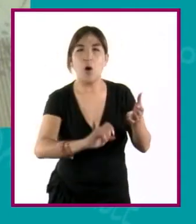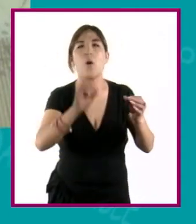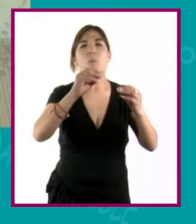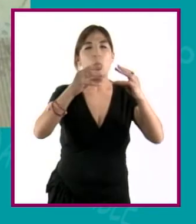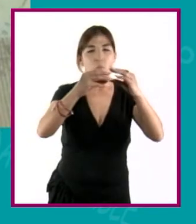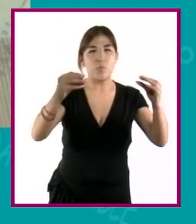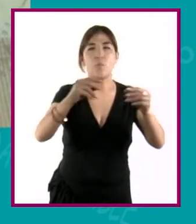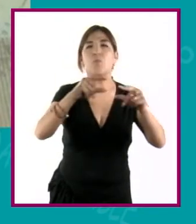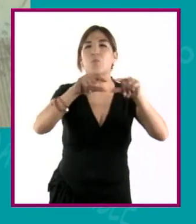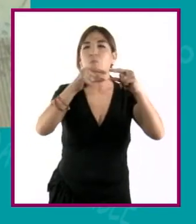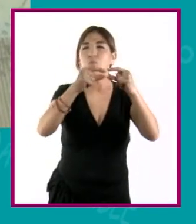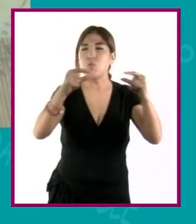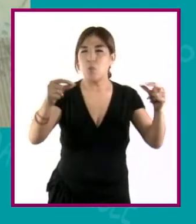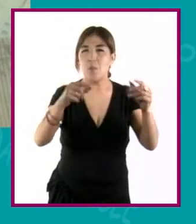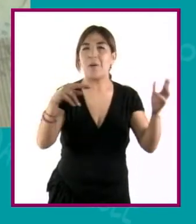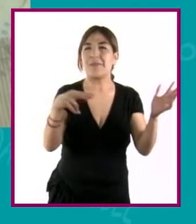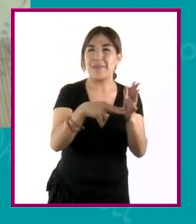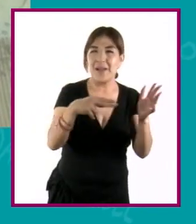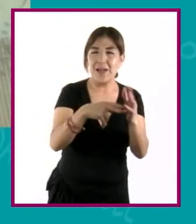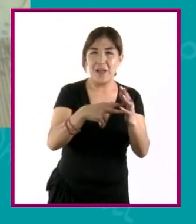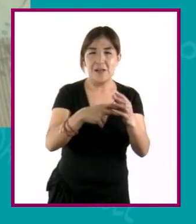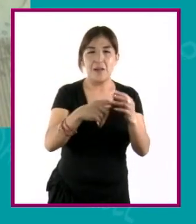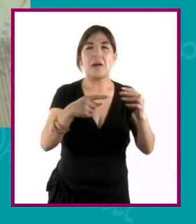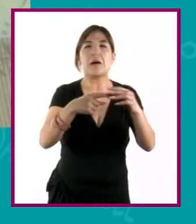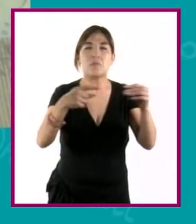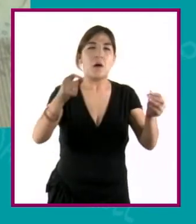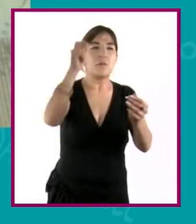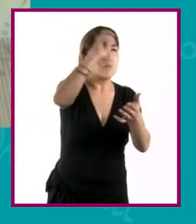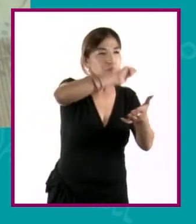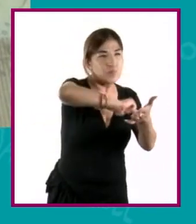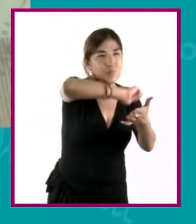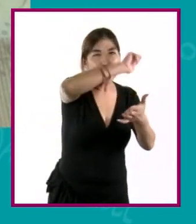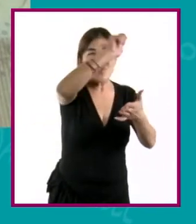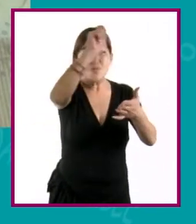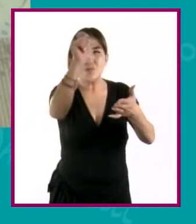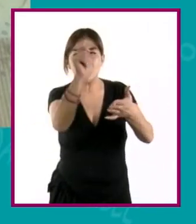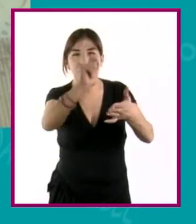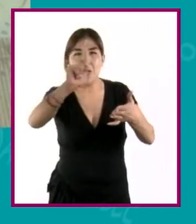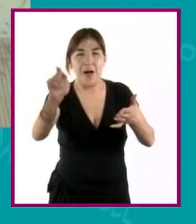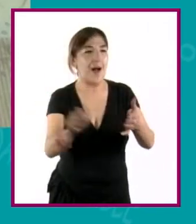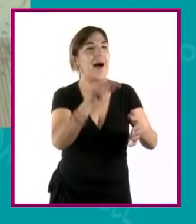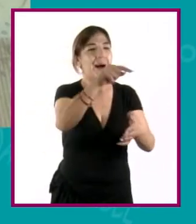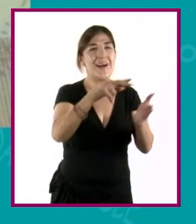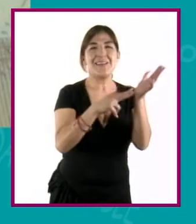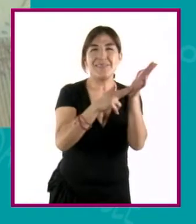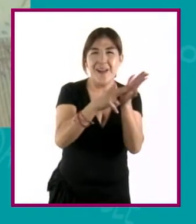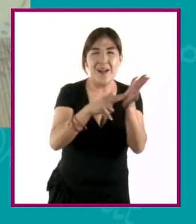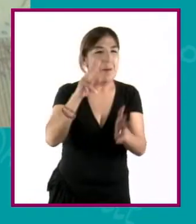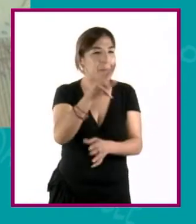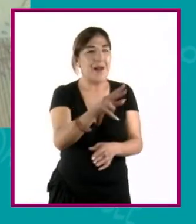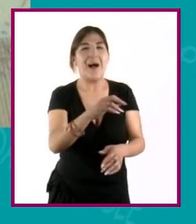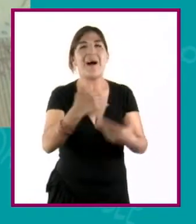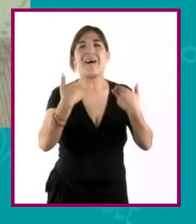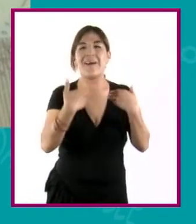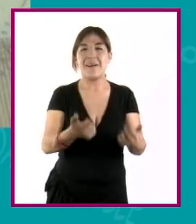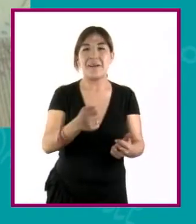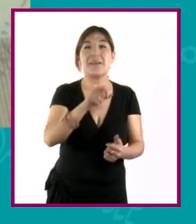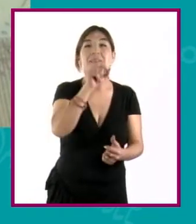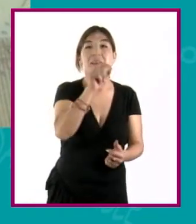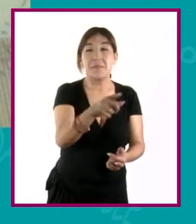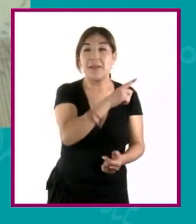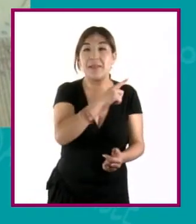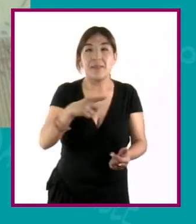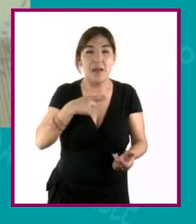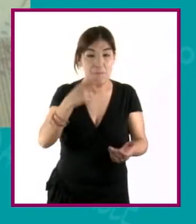como para poder ser más explícitos en su representación gráfica. Y, finalmente, la limpieza donde